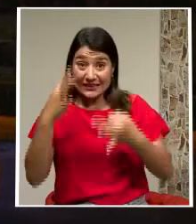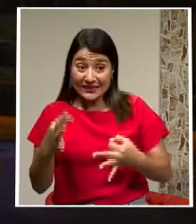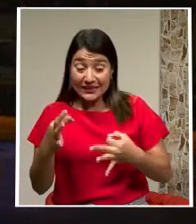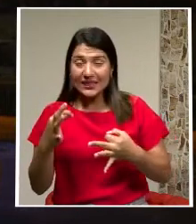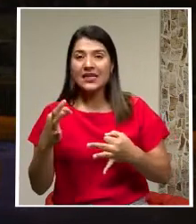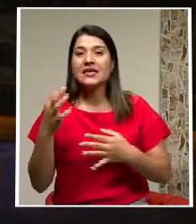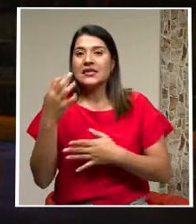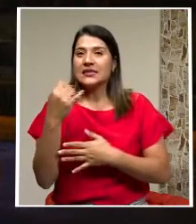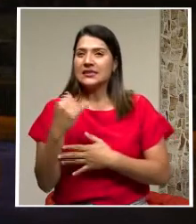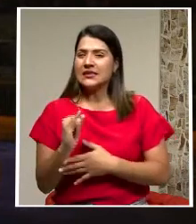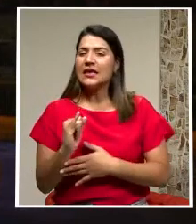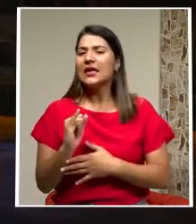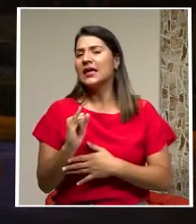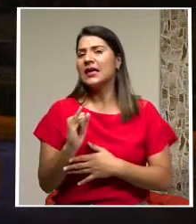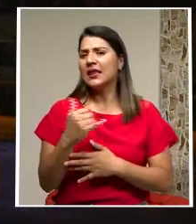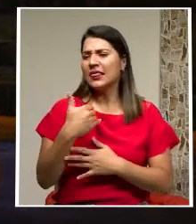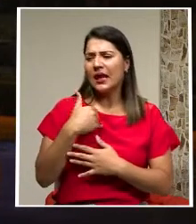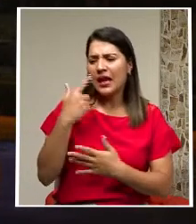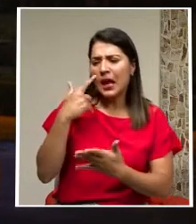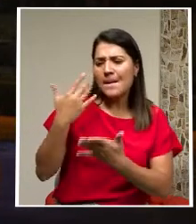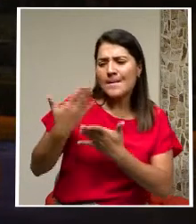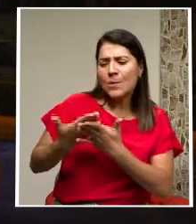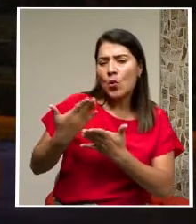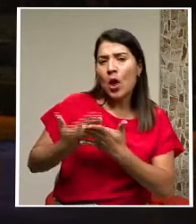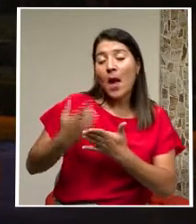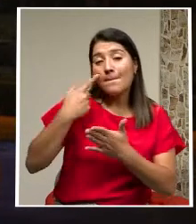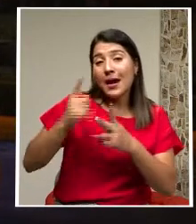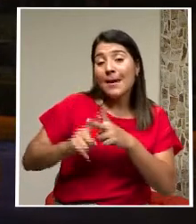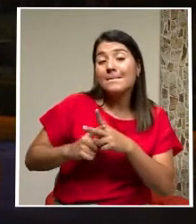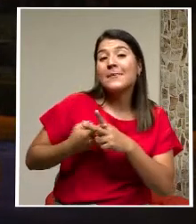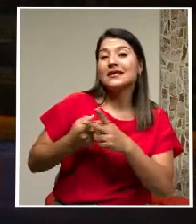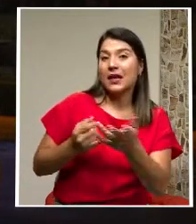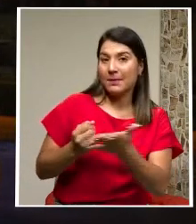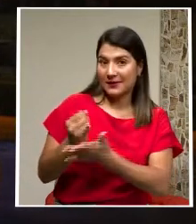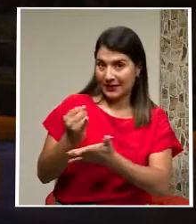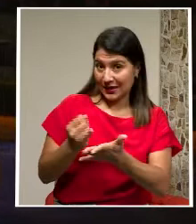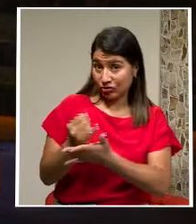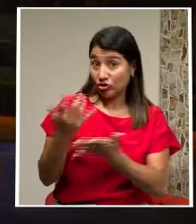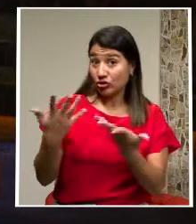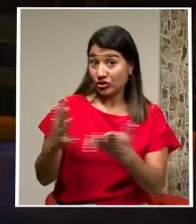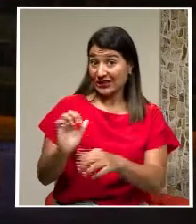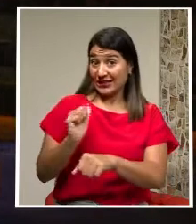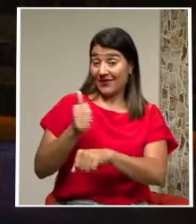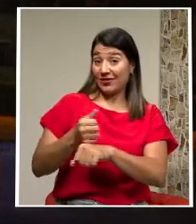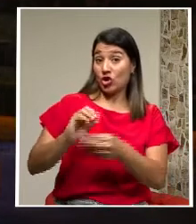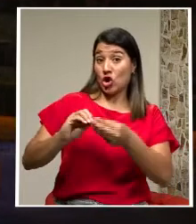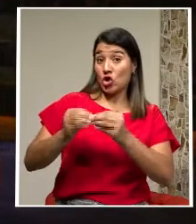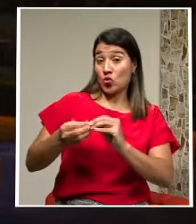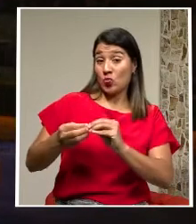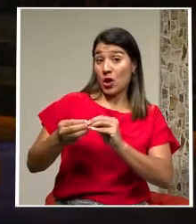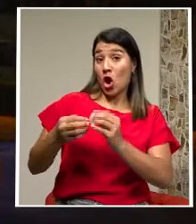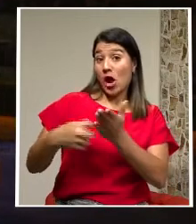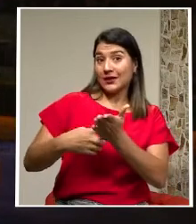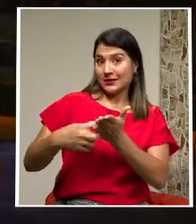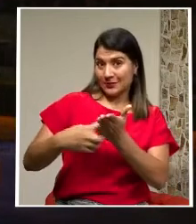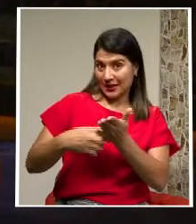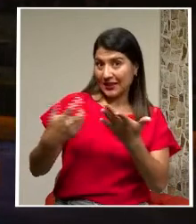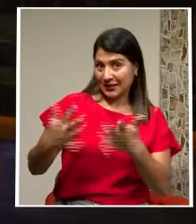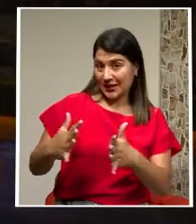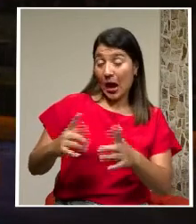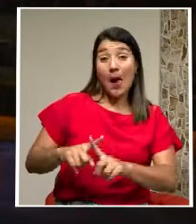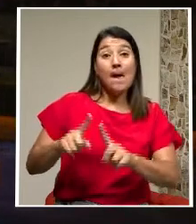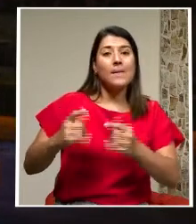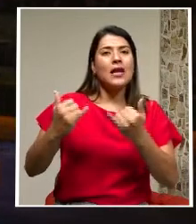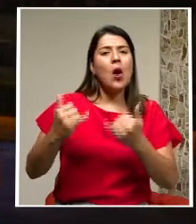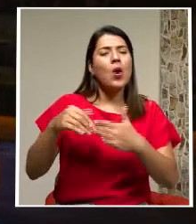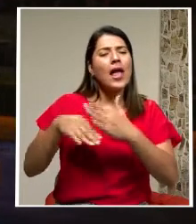realizar la investigación penal. Ya tiene el número de expediente y de mala denuncia, pero en este momento se encuentra en su etapa